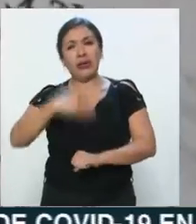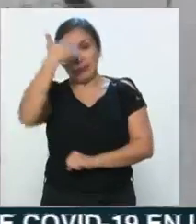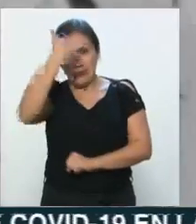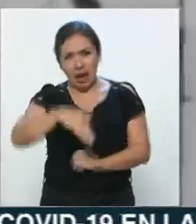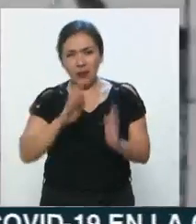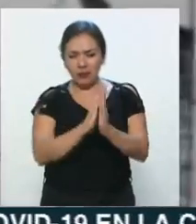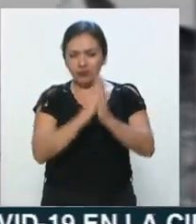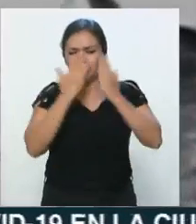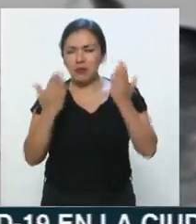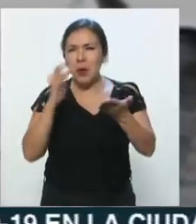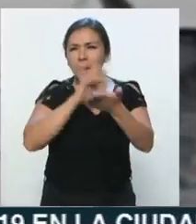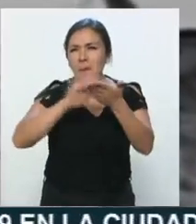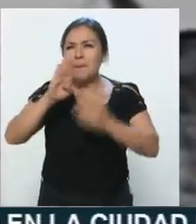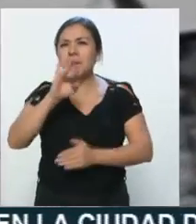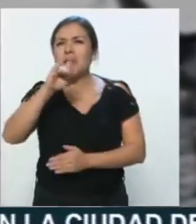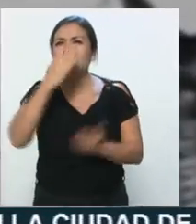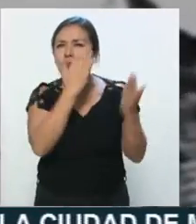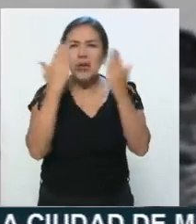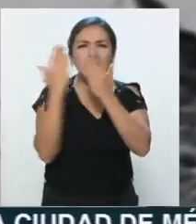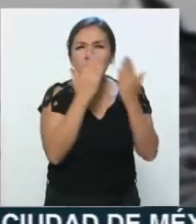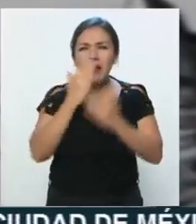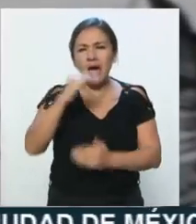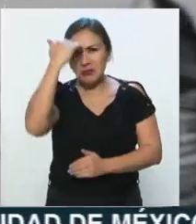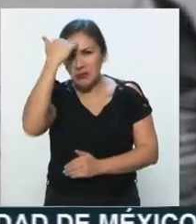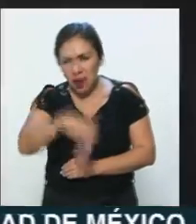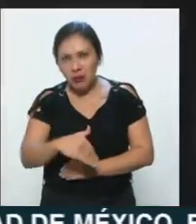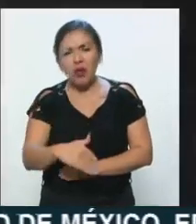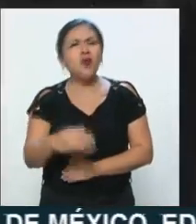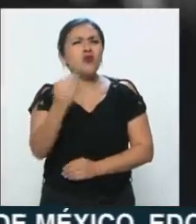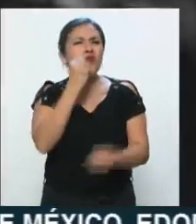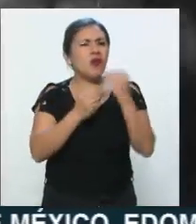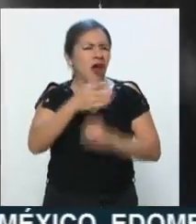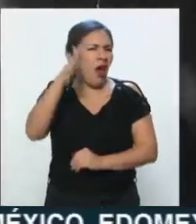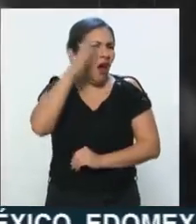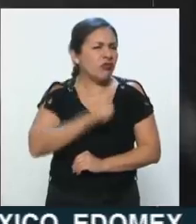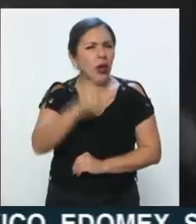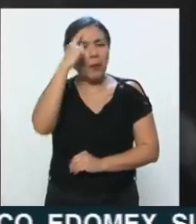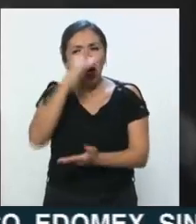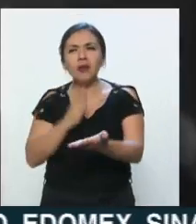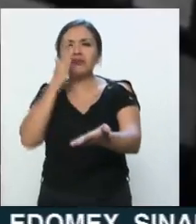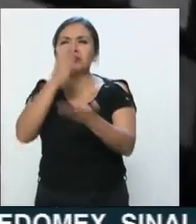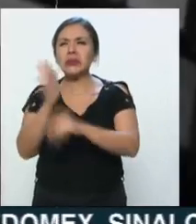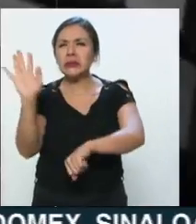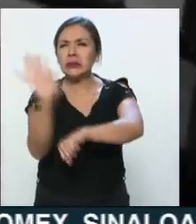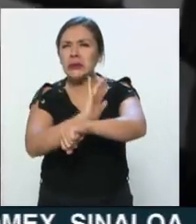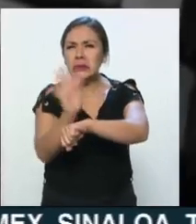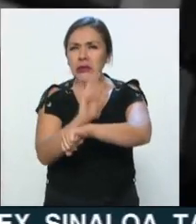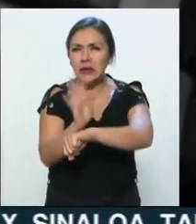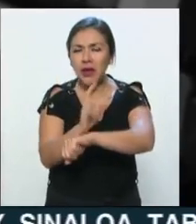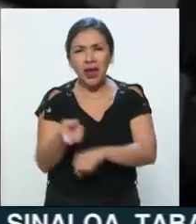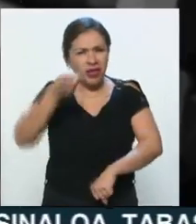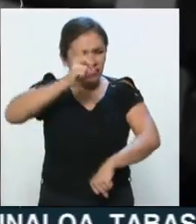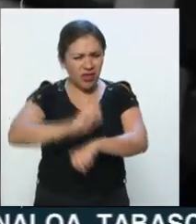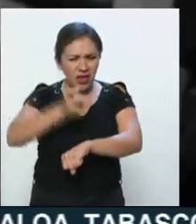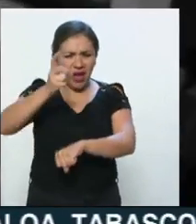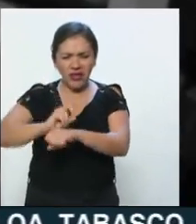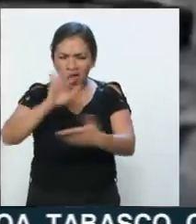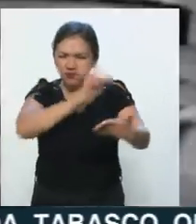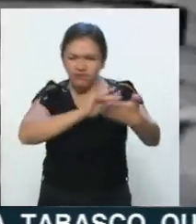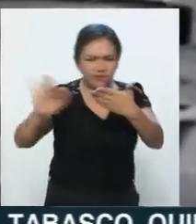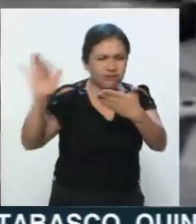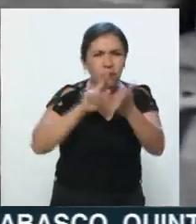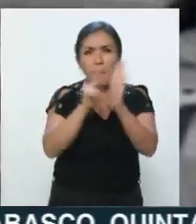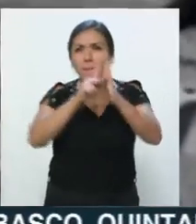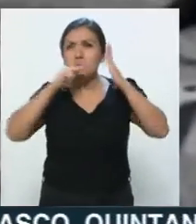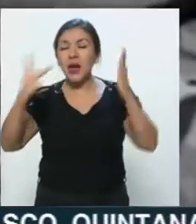que sacrificaba las tres comidas del día para poder asistir al cine, que todos los días leía 17 periódicos con gran